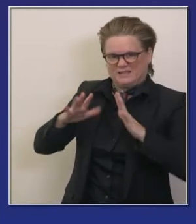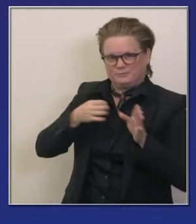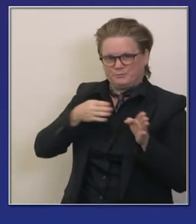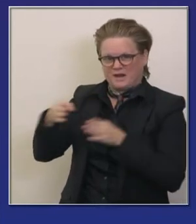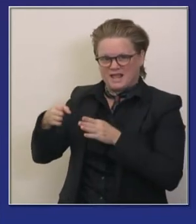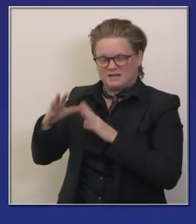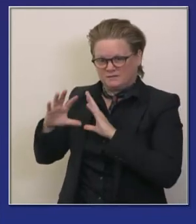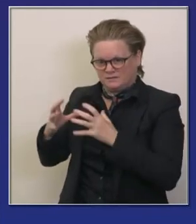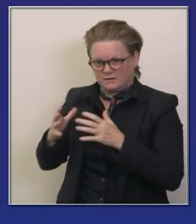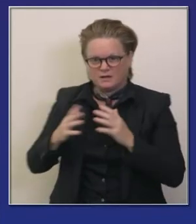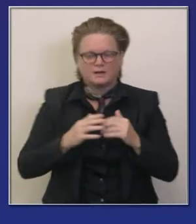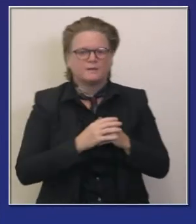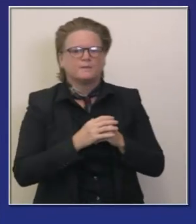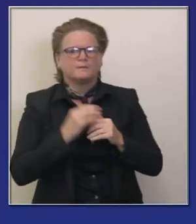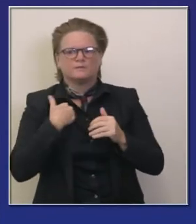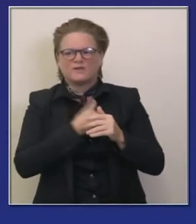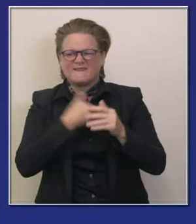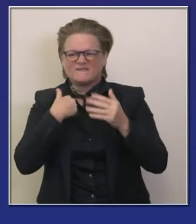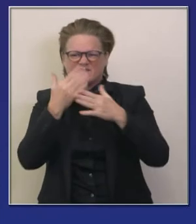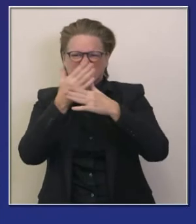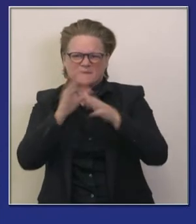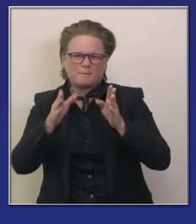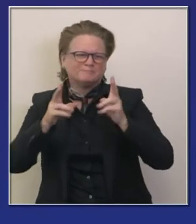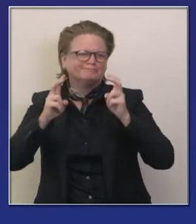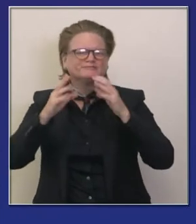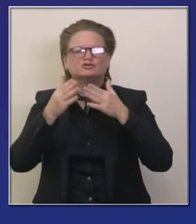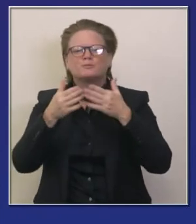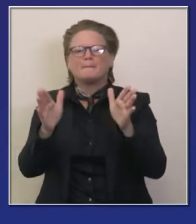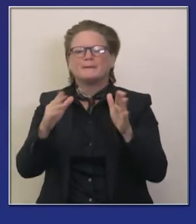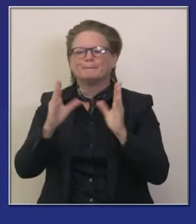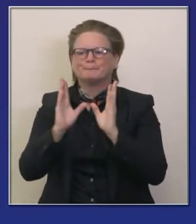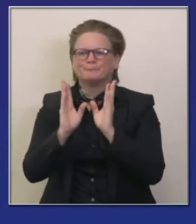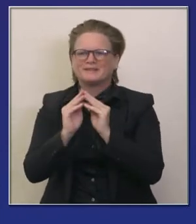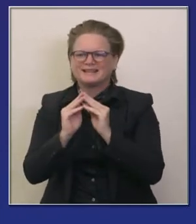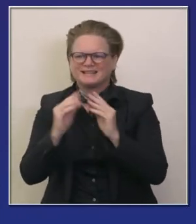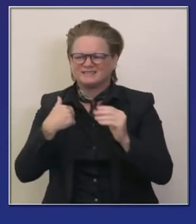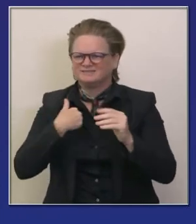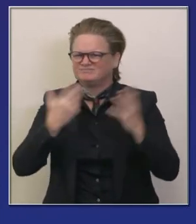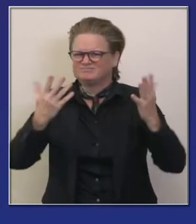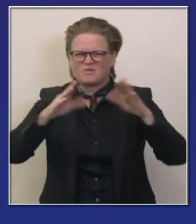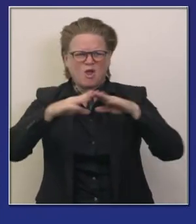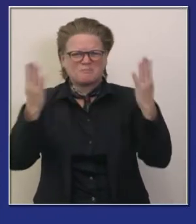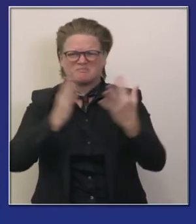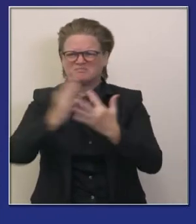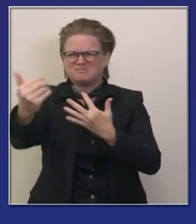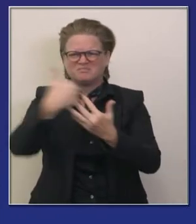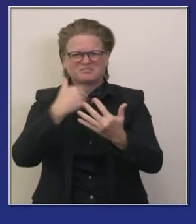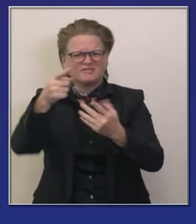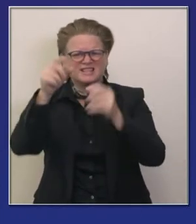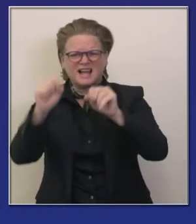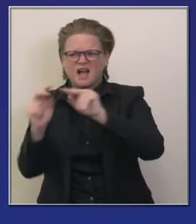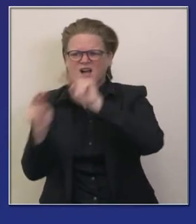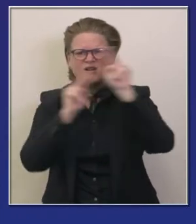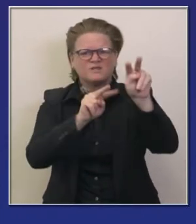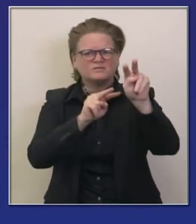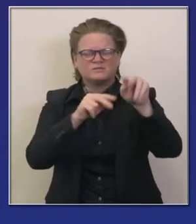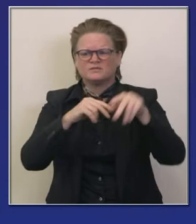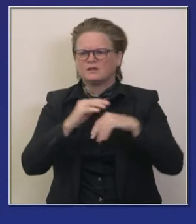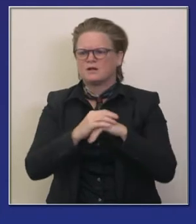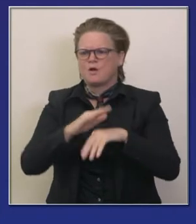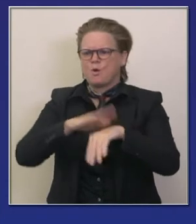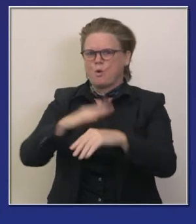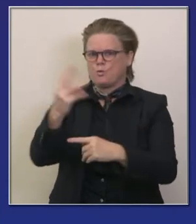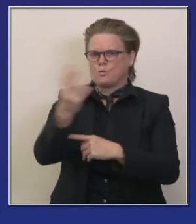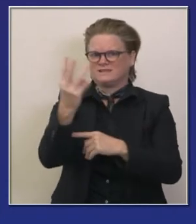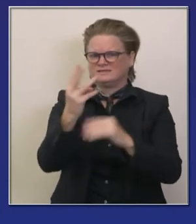siguiente reunión pública son reuniones sesiones públicas a las que puede usted asistir el miércoles les instamos a